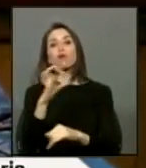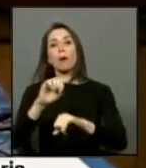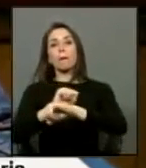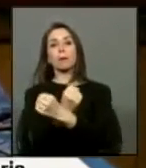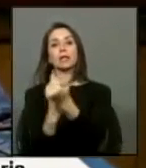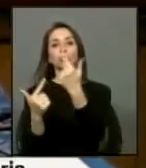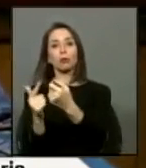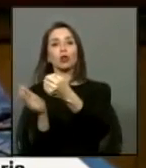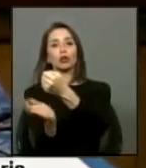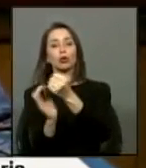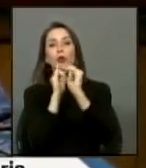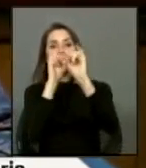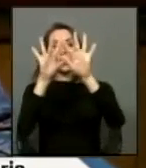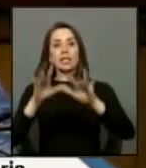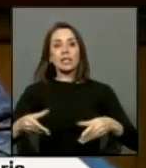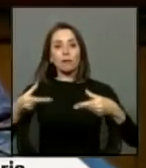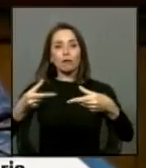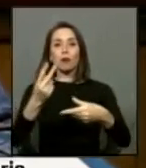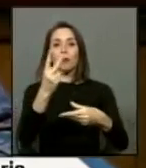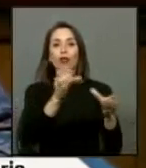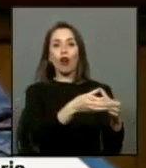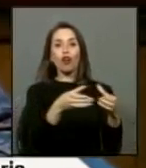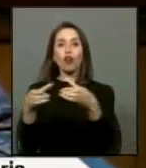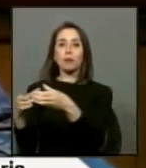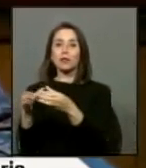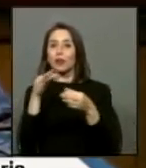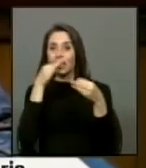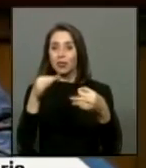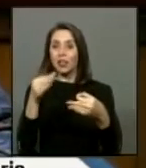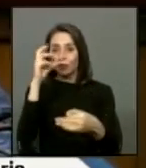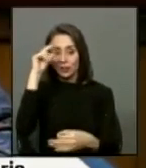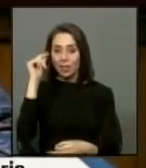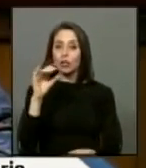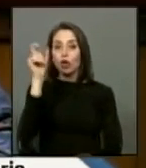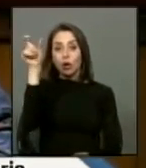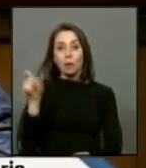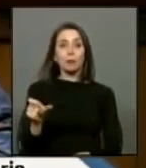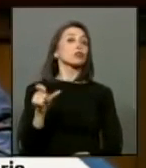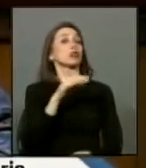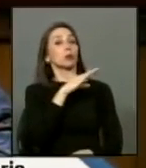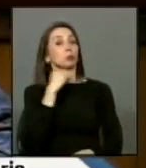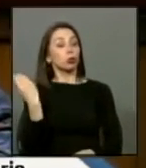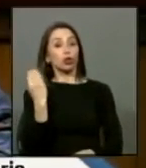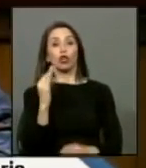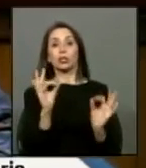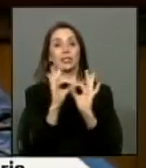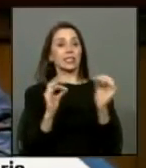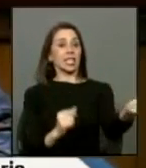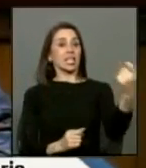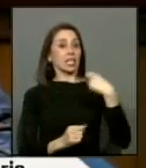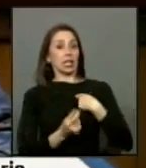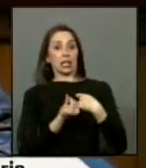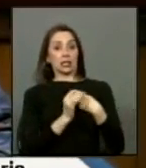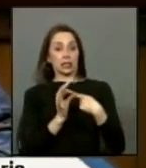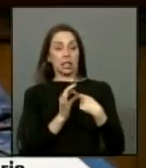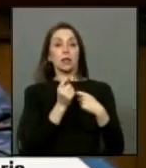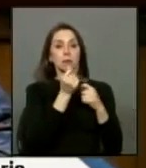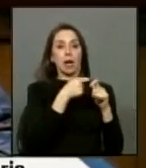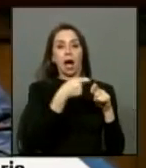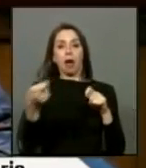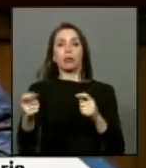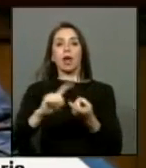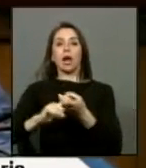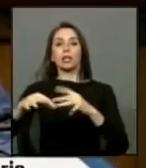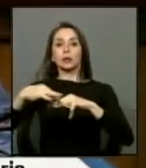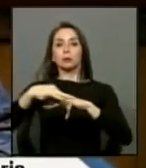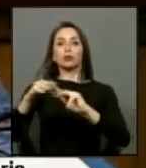por los informes de las dos comisiones que se crearon para tal efecto. Si el titular hubiera fallecido sin recibir este aporte, el mismo será entregado a la cónyuge